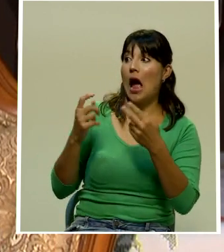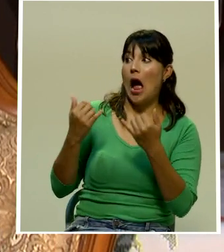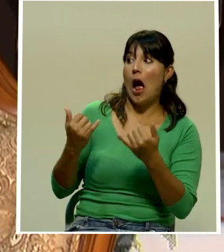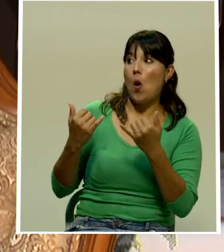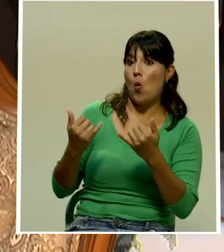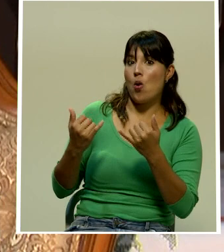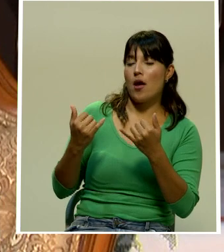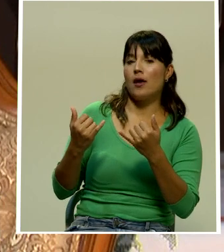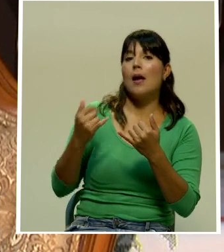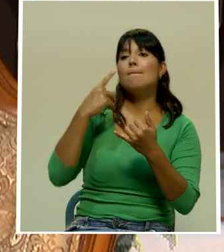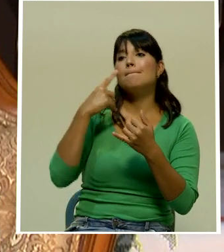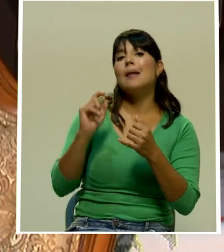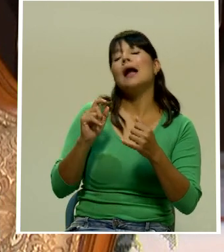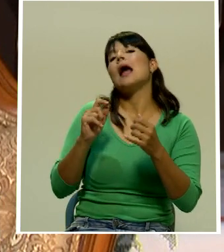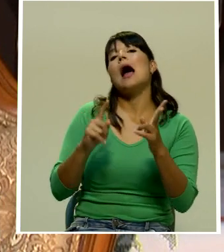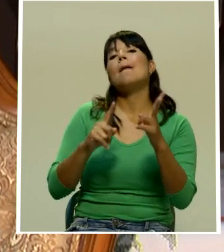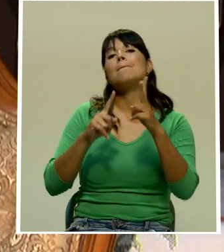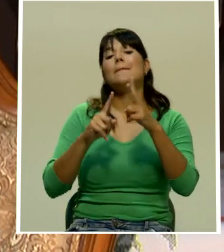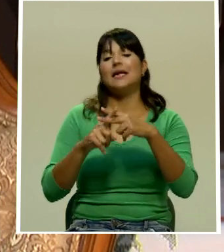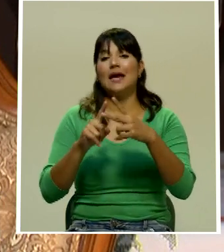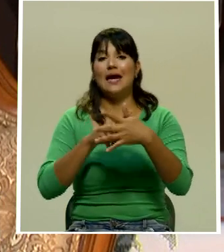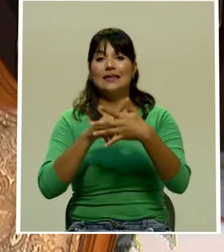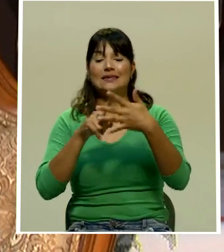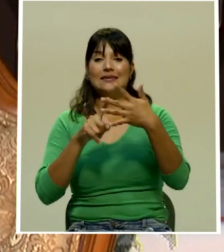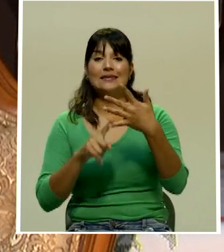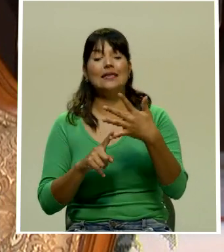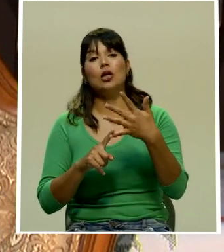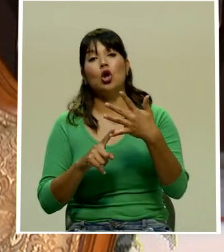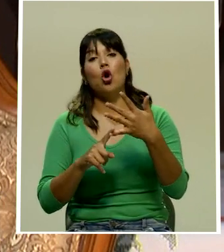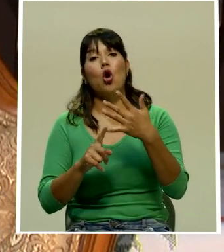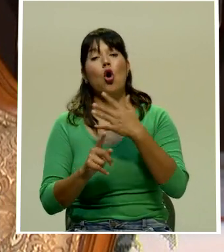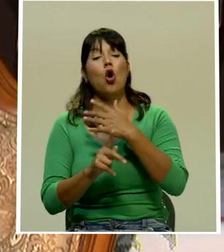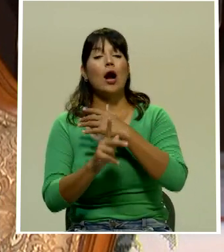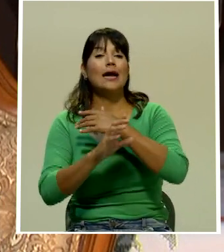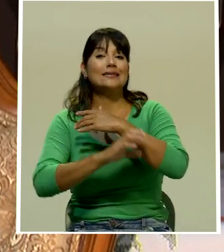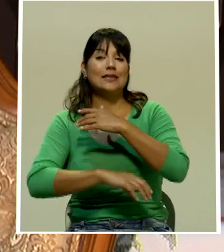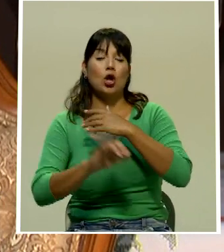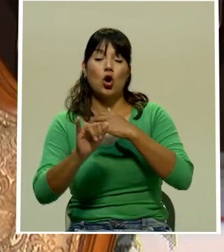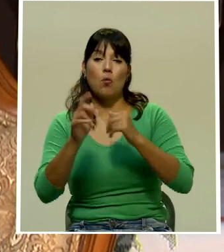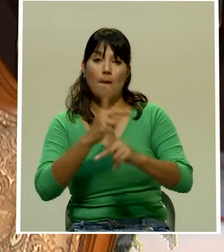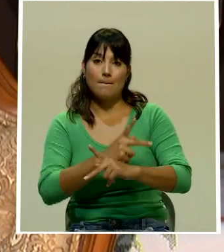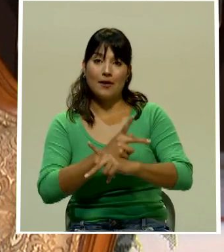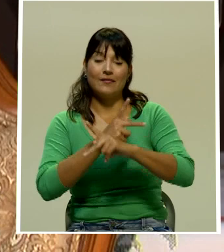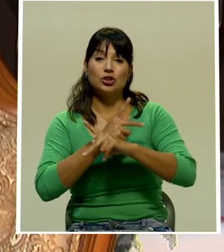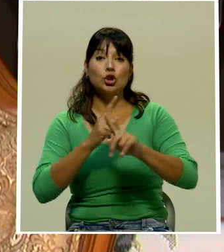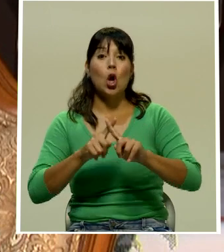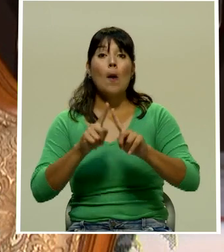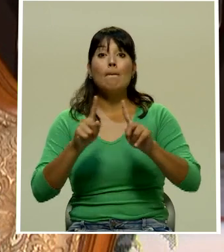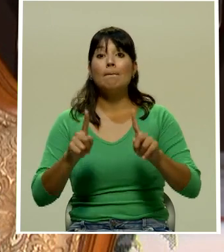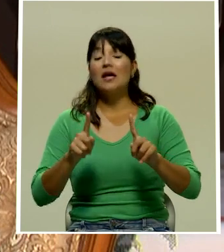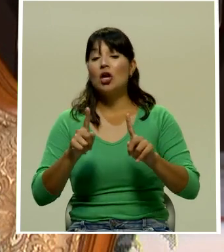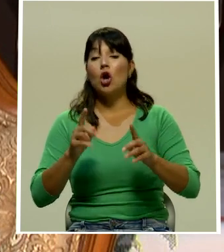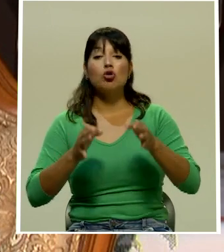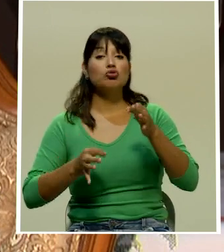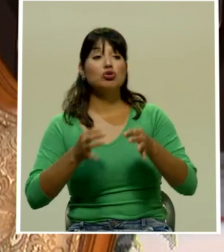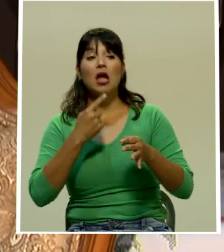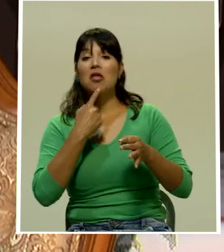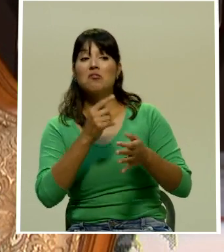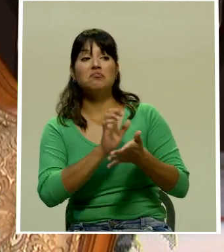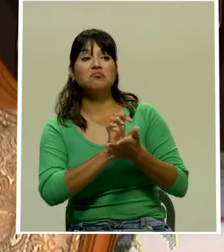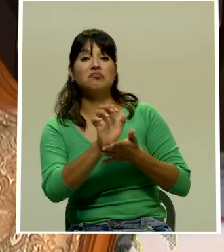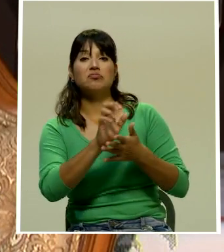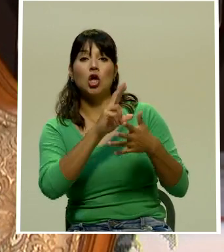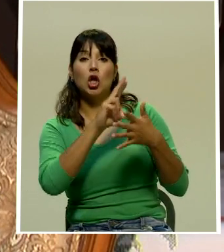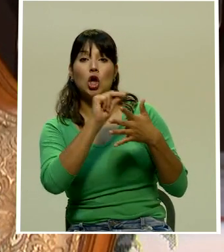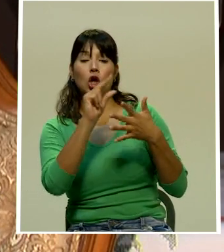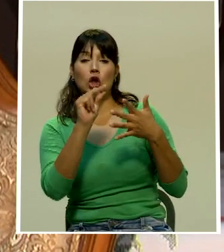personas. Sin embargo, fueron rechazadas y la apelación de la Procuraduría y la Fiscalía también se dio minutos después de que